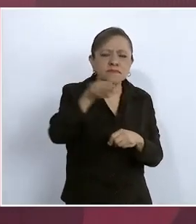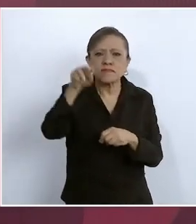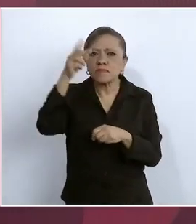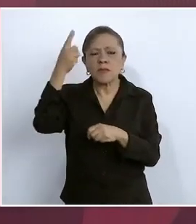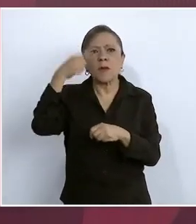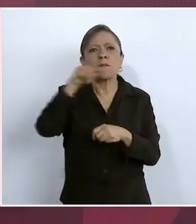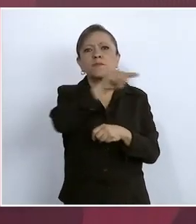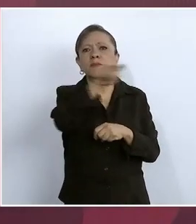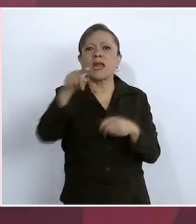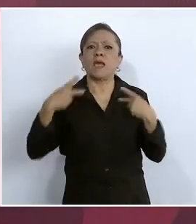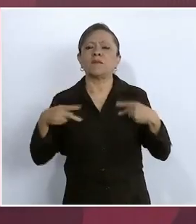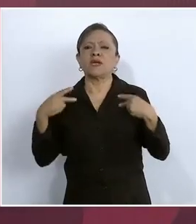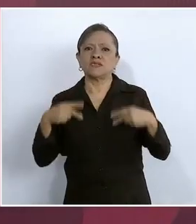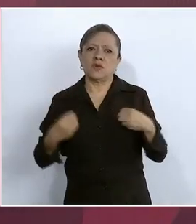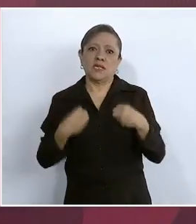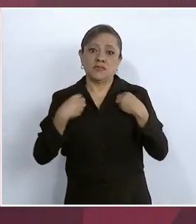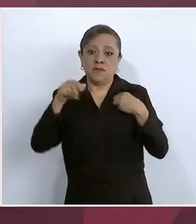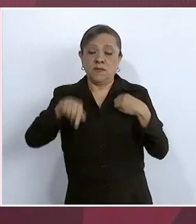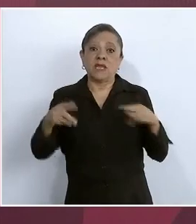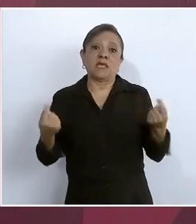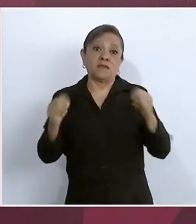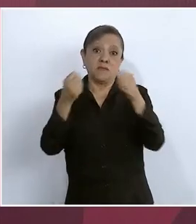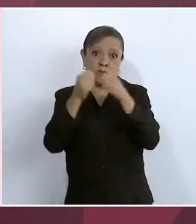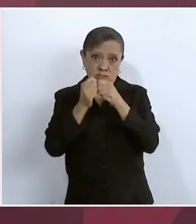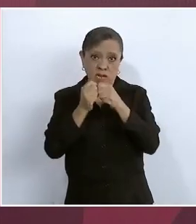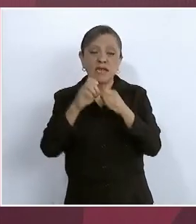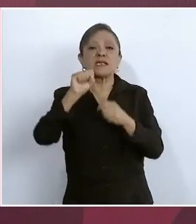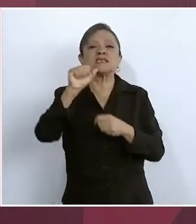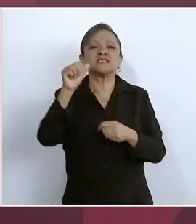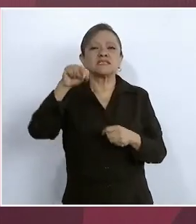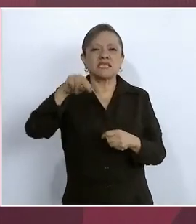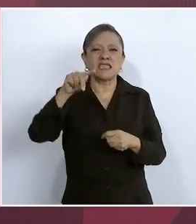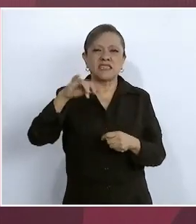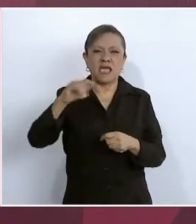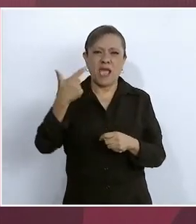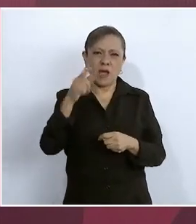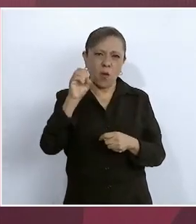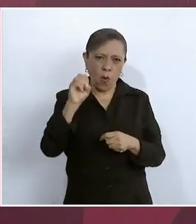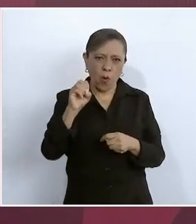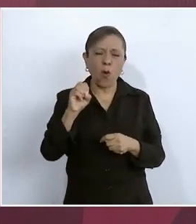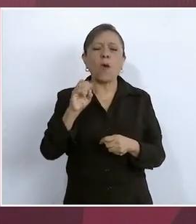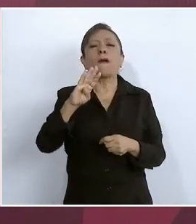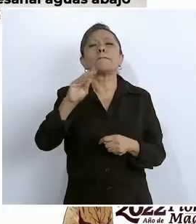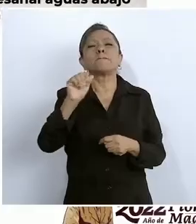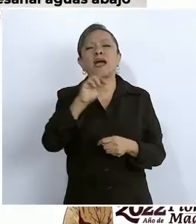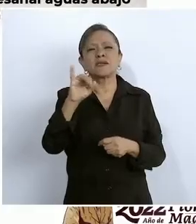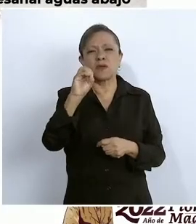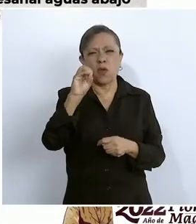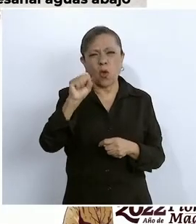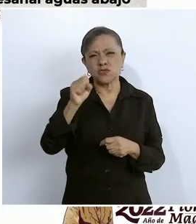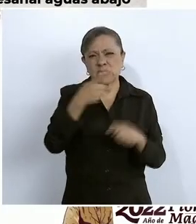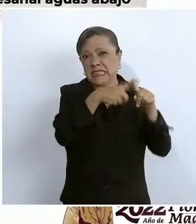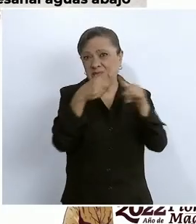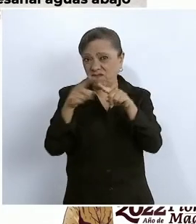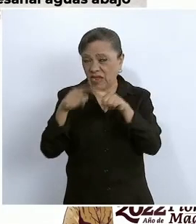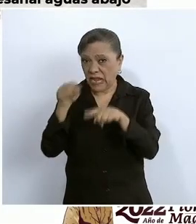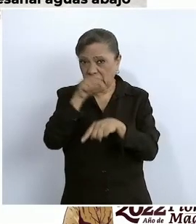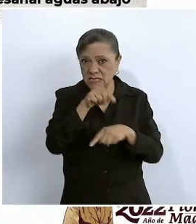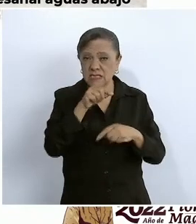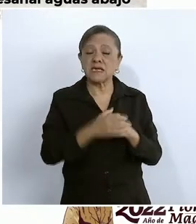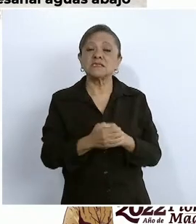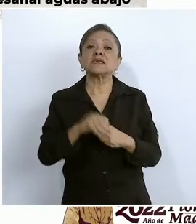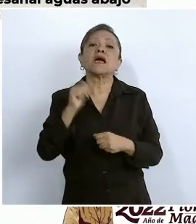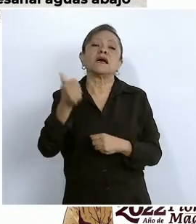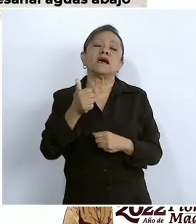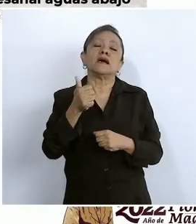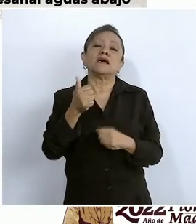Santiago, Tepetlapa, barrio de San Sebastián y las colonias del Tesoro, La Navidad, Santa Cecilia, La Presa, Taxomulco,